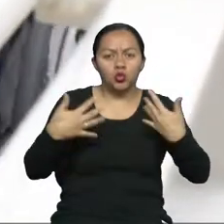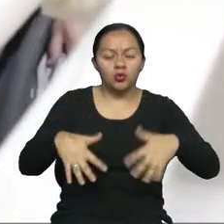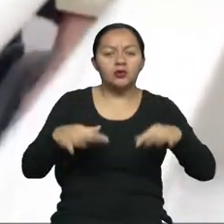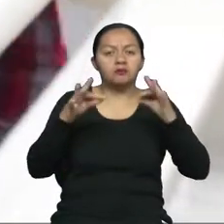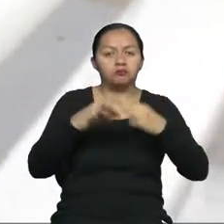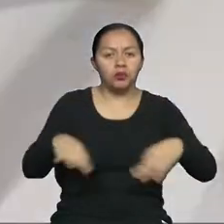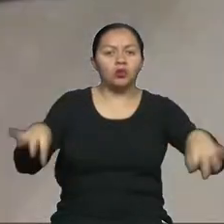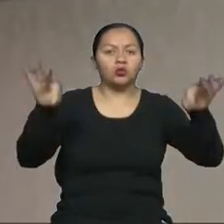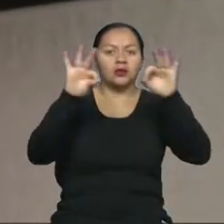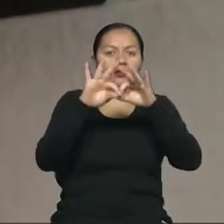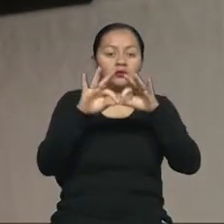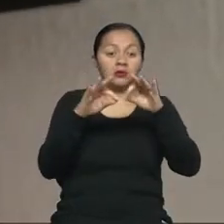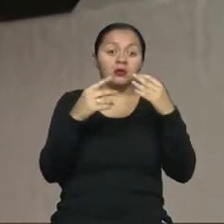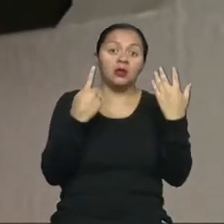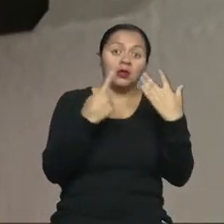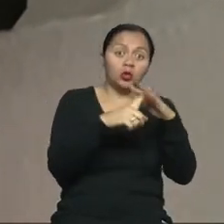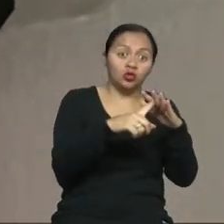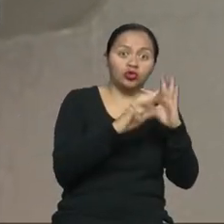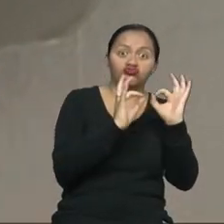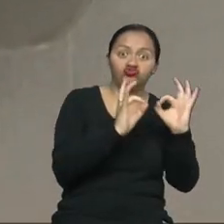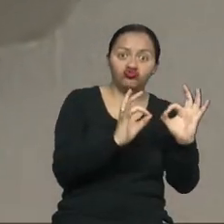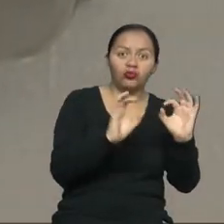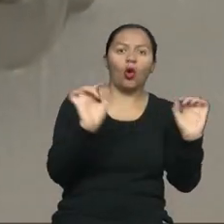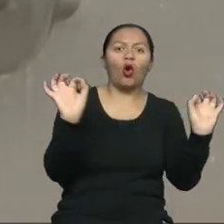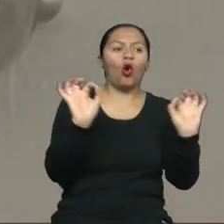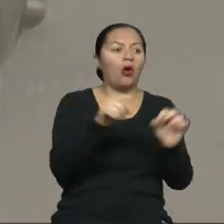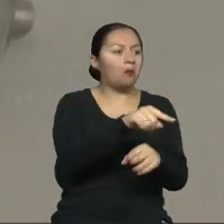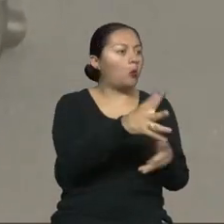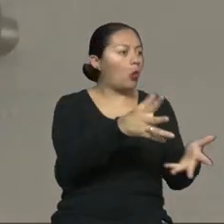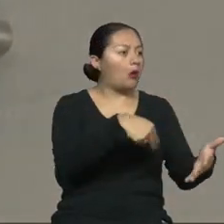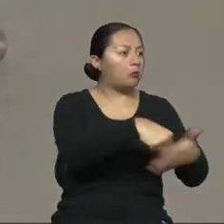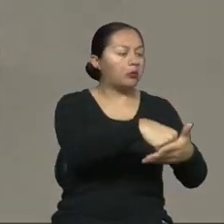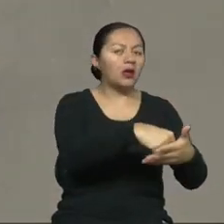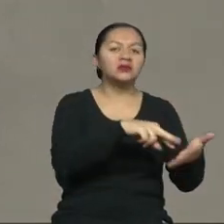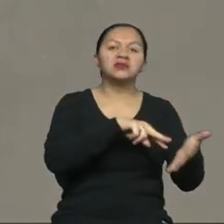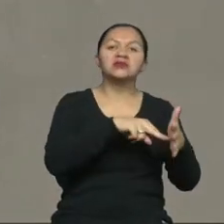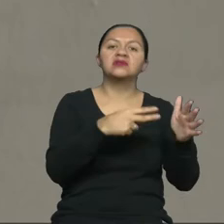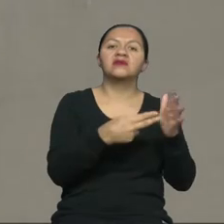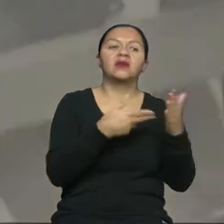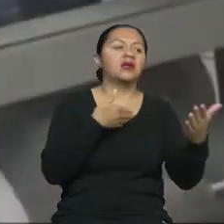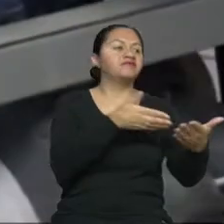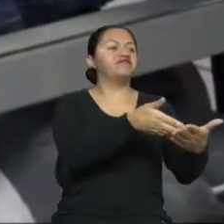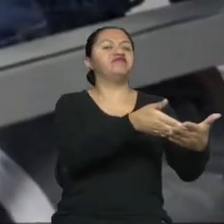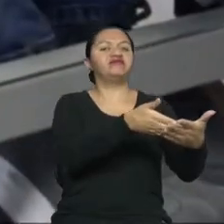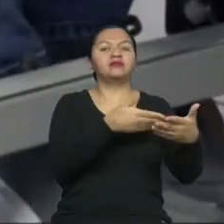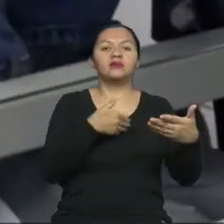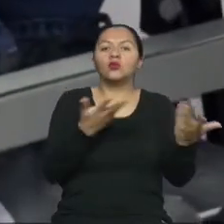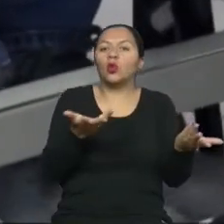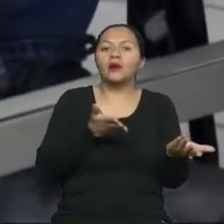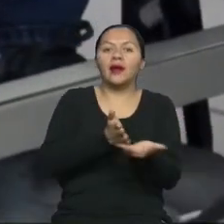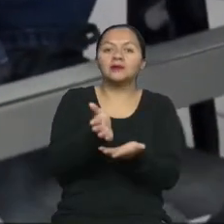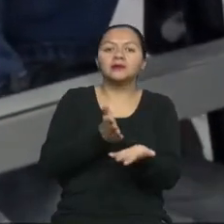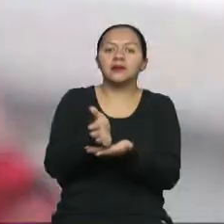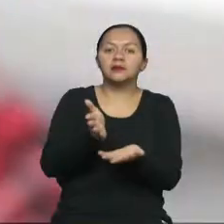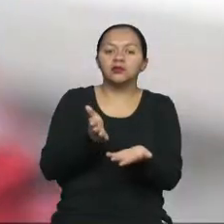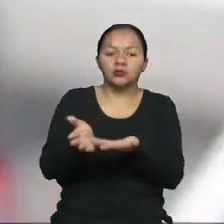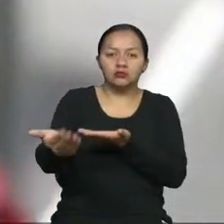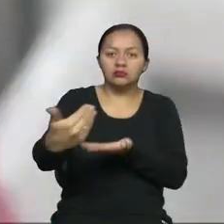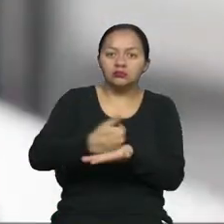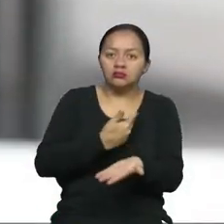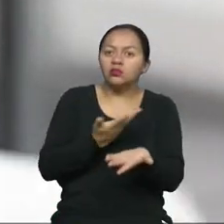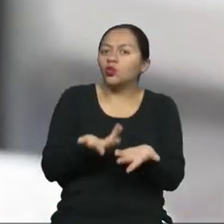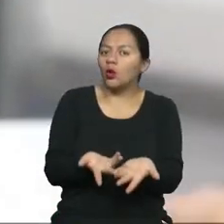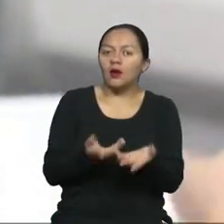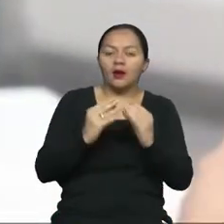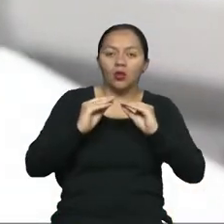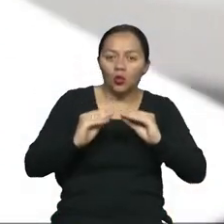inclusión o la exclusión de las personas con discapacidad. La falta de accesibilidad física puede limitar su acceso a la educación, salud